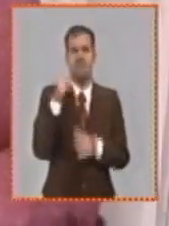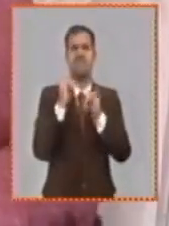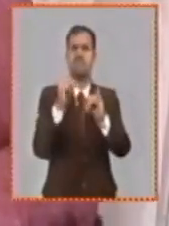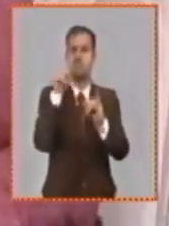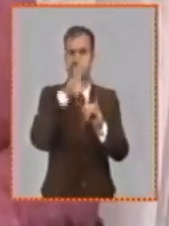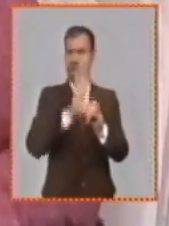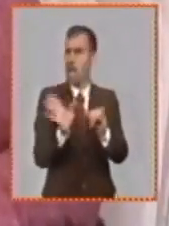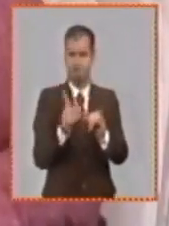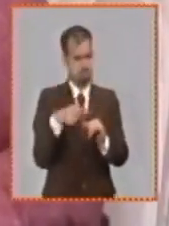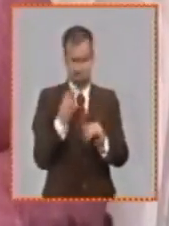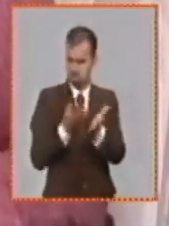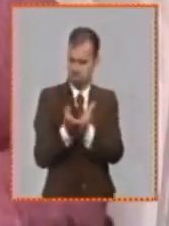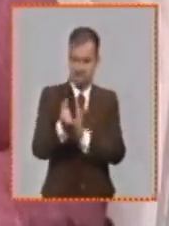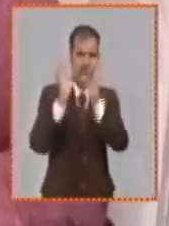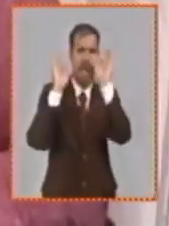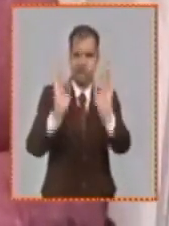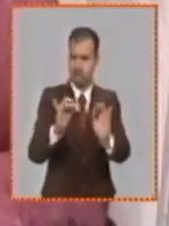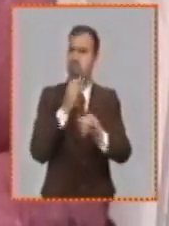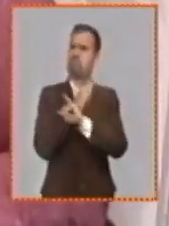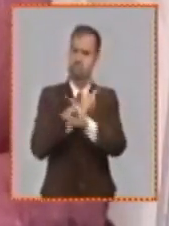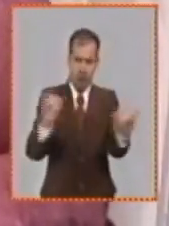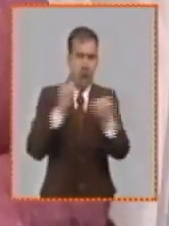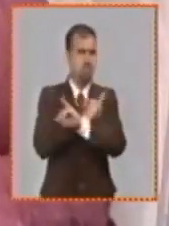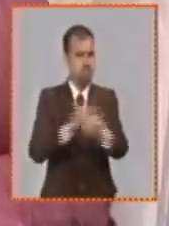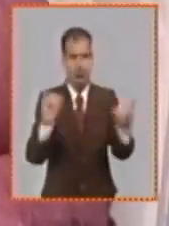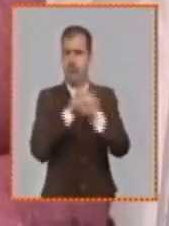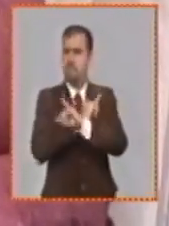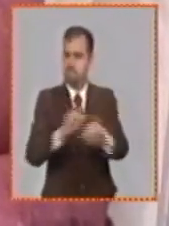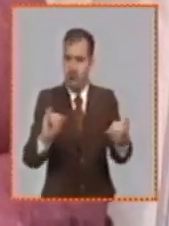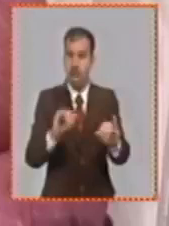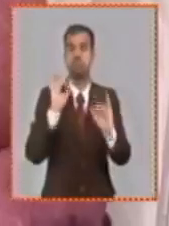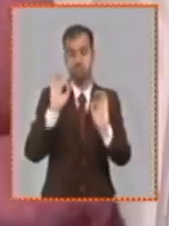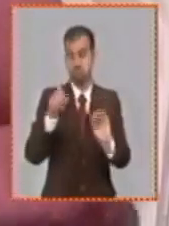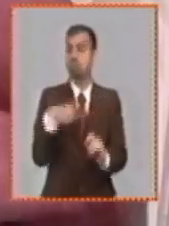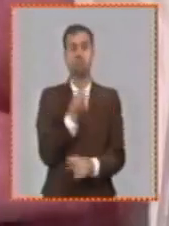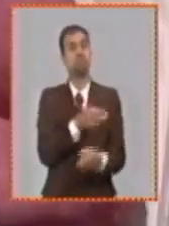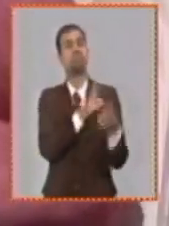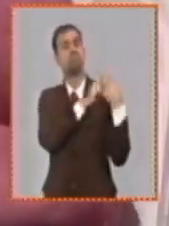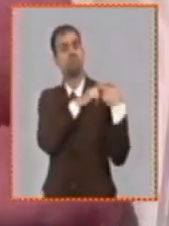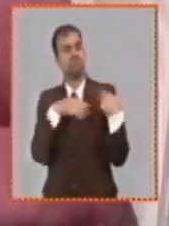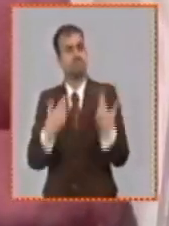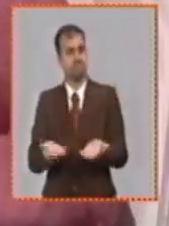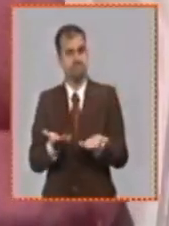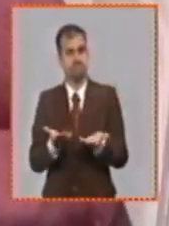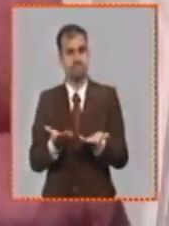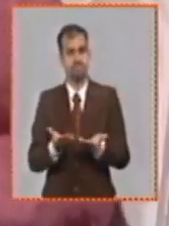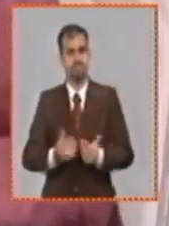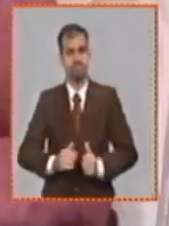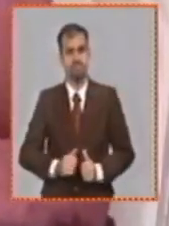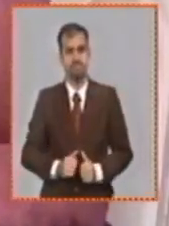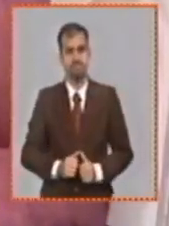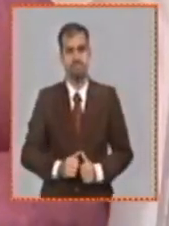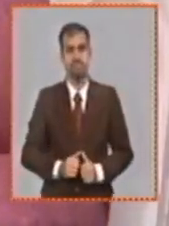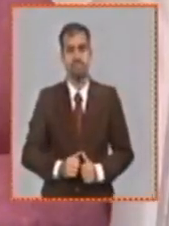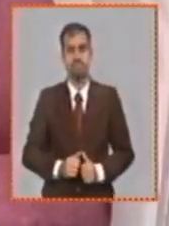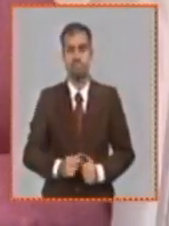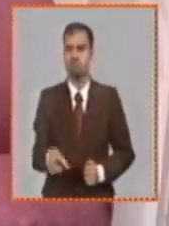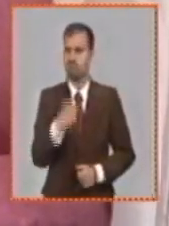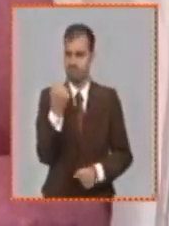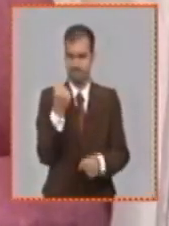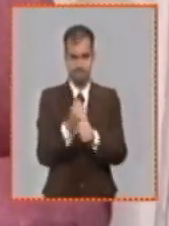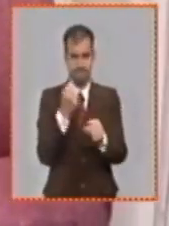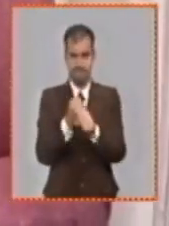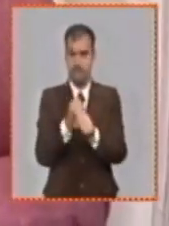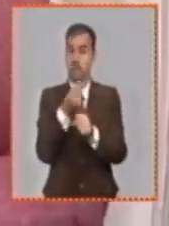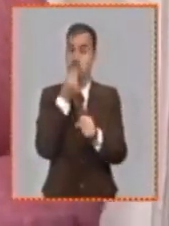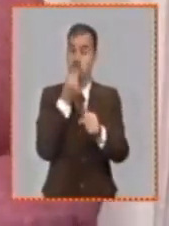seguiremos actualizando a la población y seguiremos cumpliendo con el deber que nos queda que como se ha dicho es trabajar en